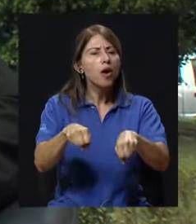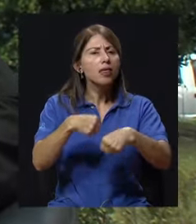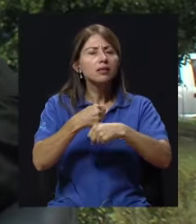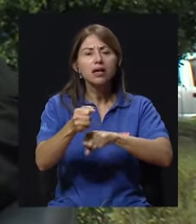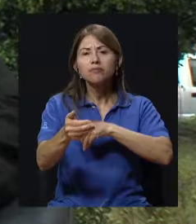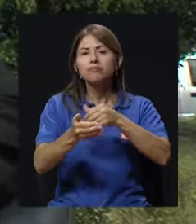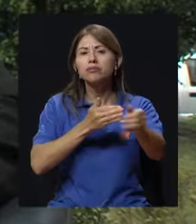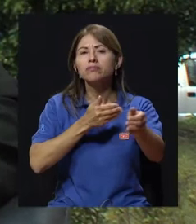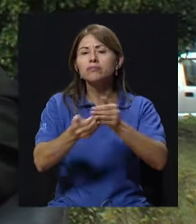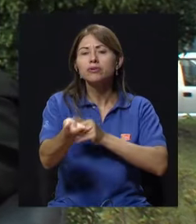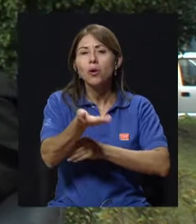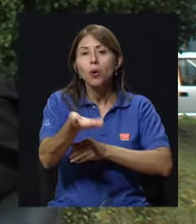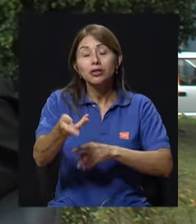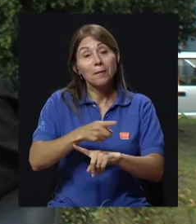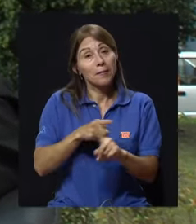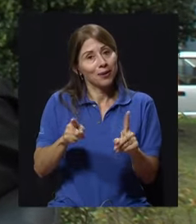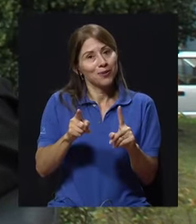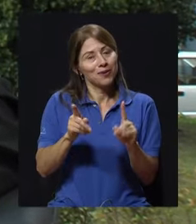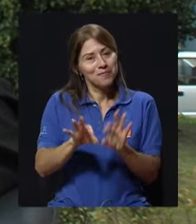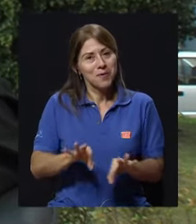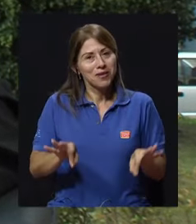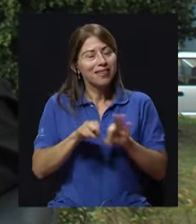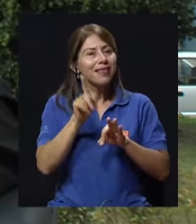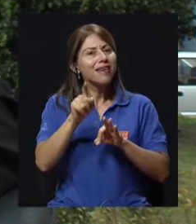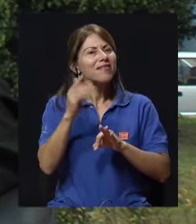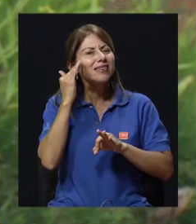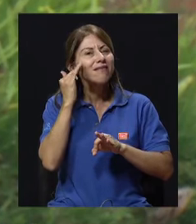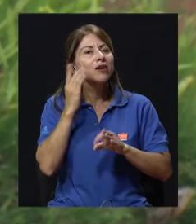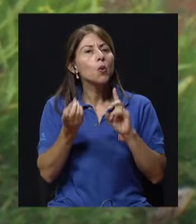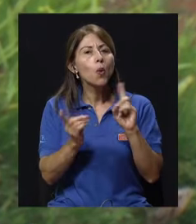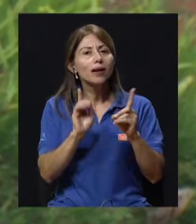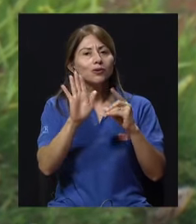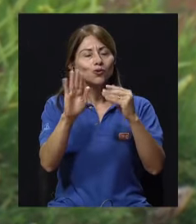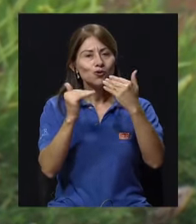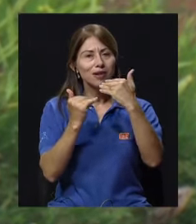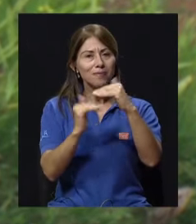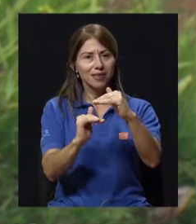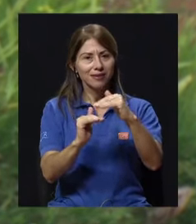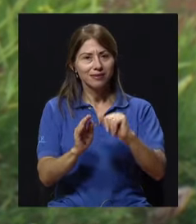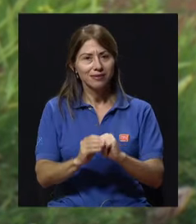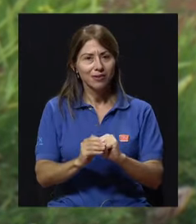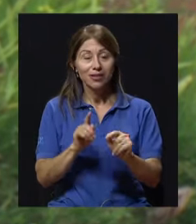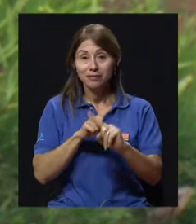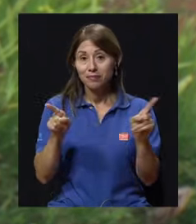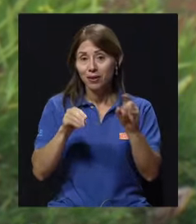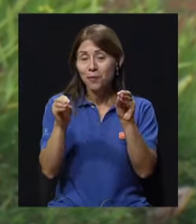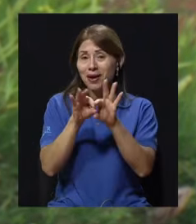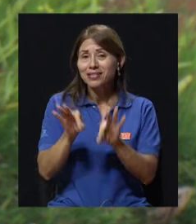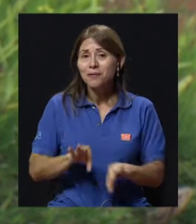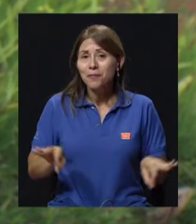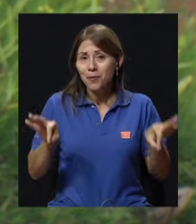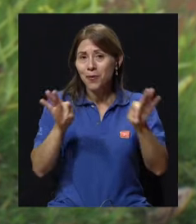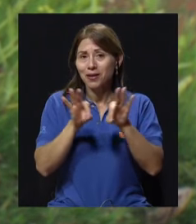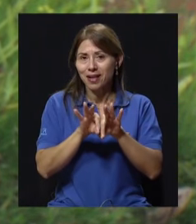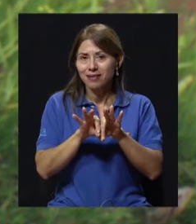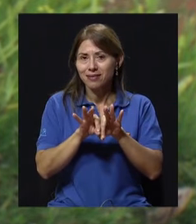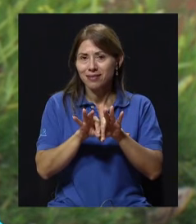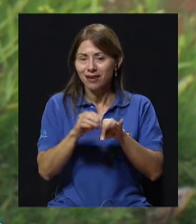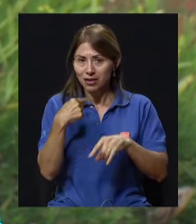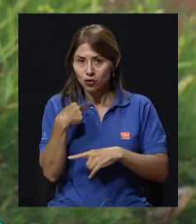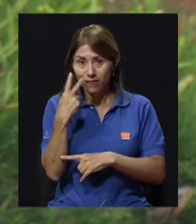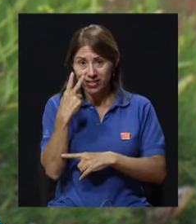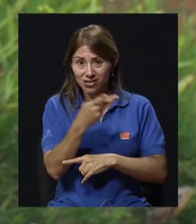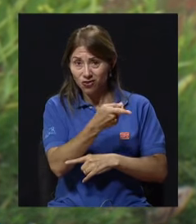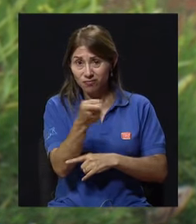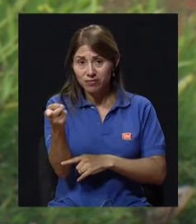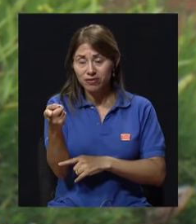de todo, siempre y cuando viendo sus limitaciones. Pero por ejemplo, digamos, lo más importante, ¿verdad? Y